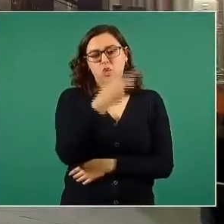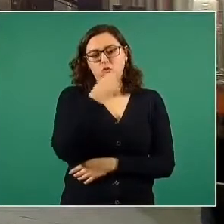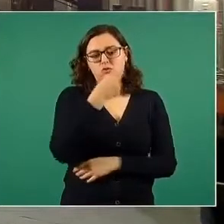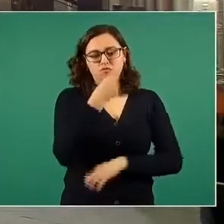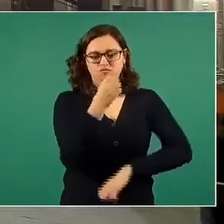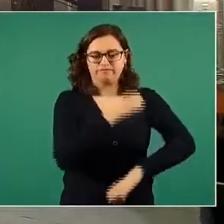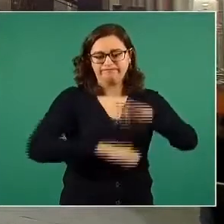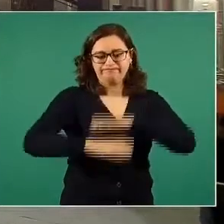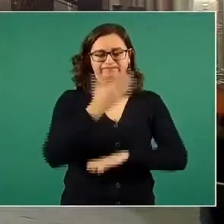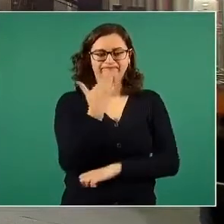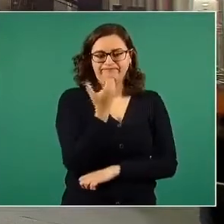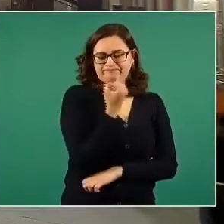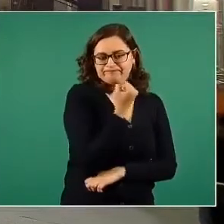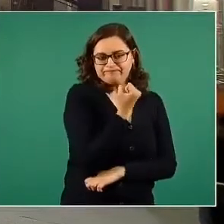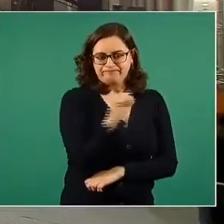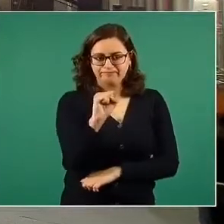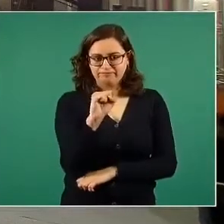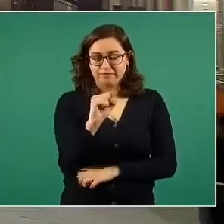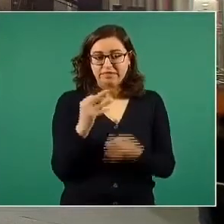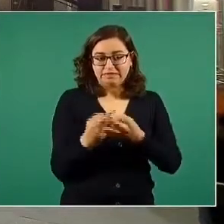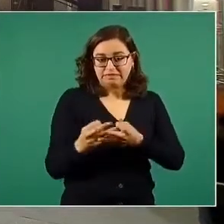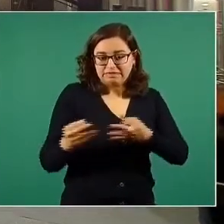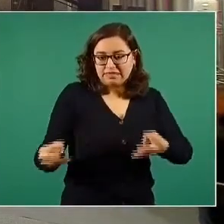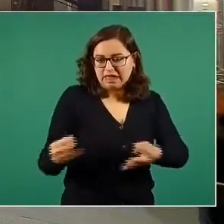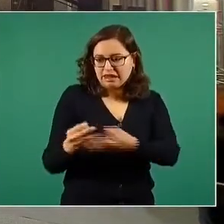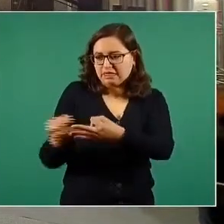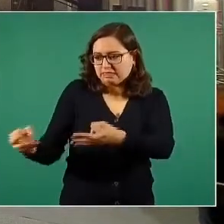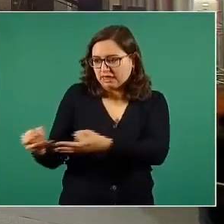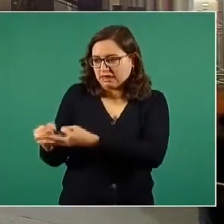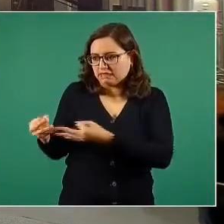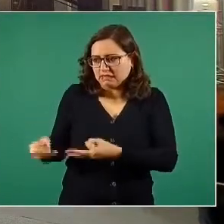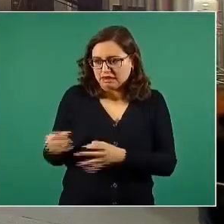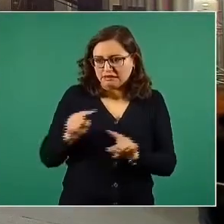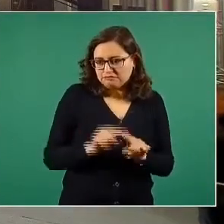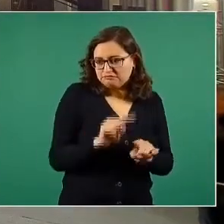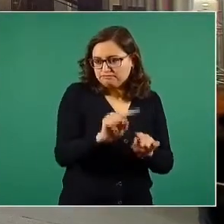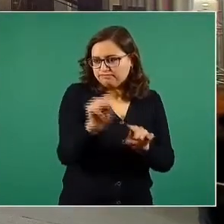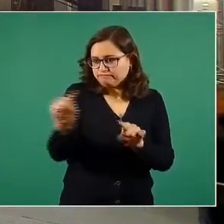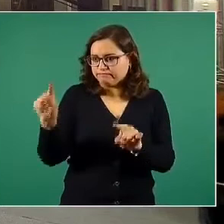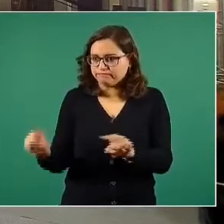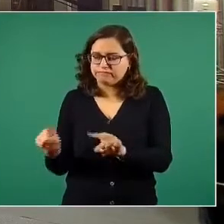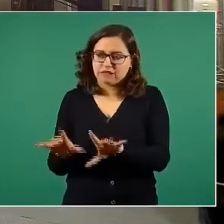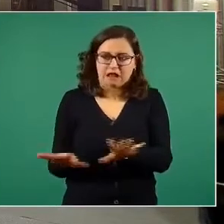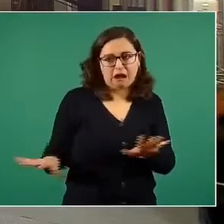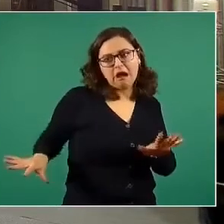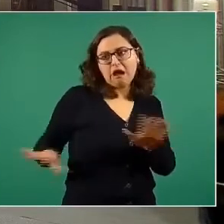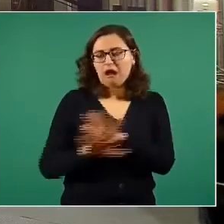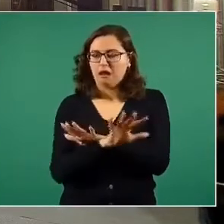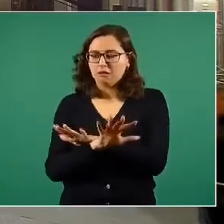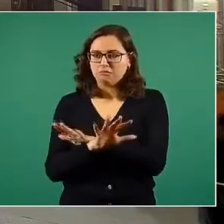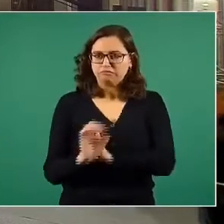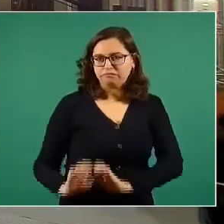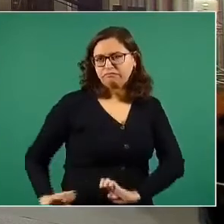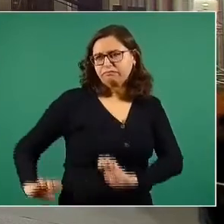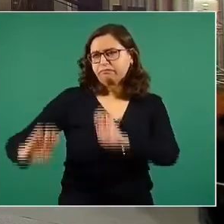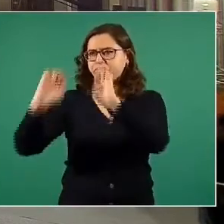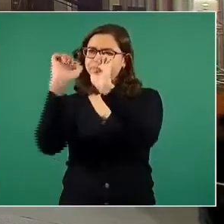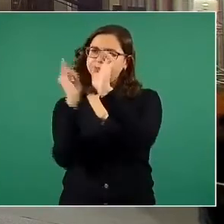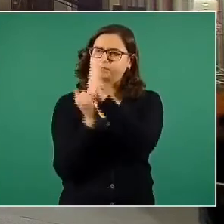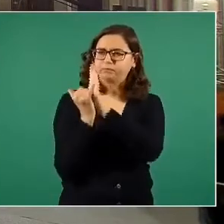especializado en convertir zonas ejidales o comunales en lujosos desarrollos inmobiliarios,